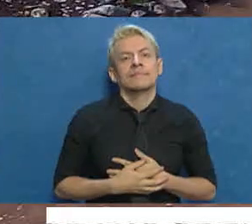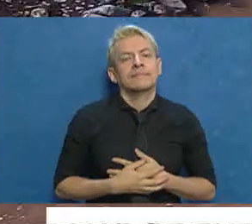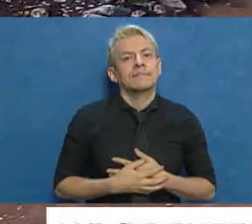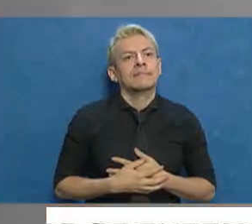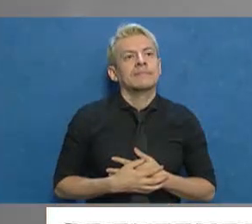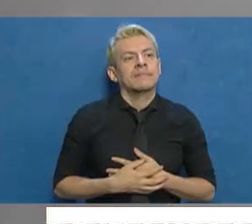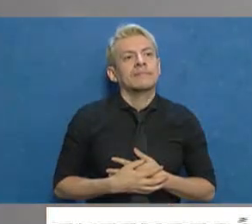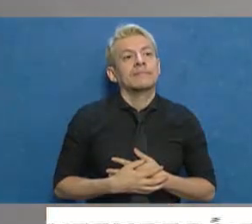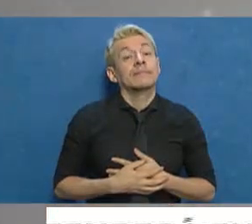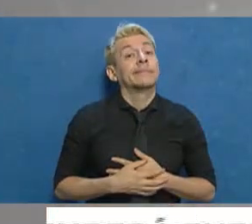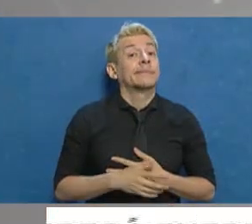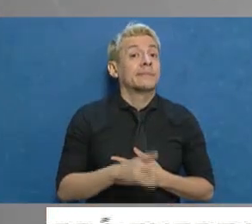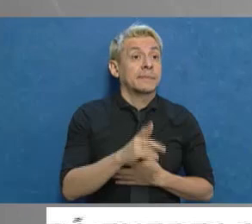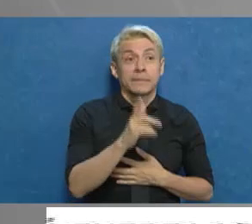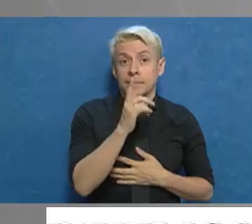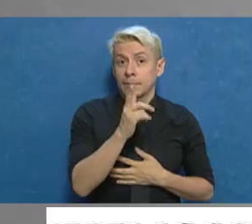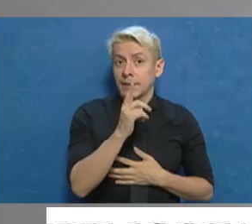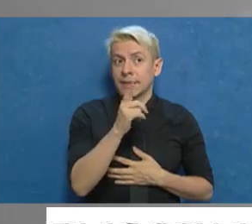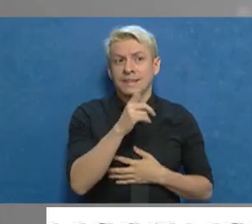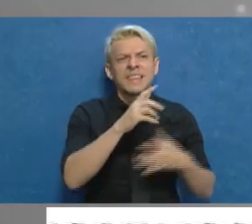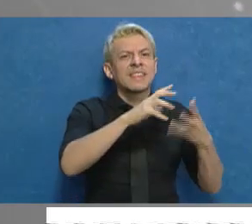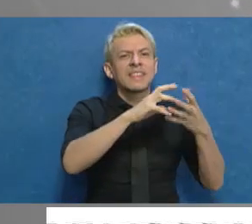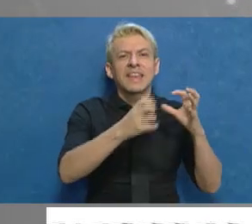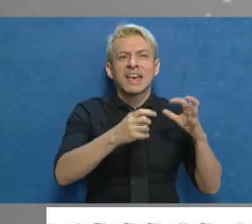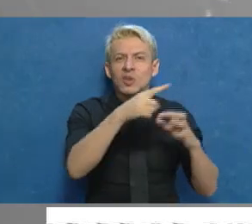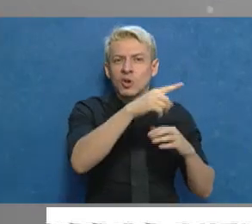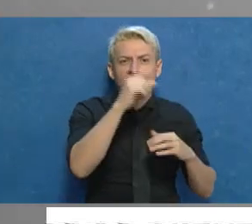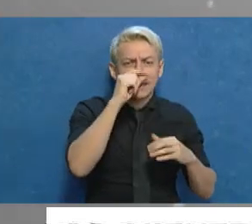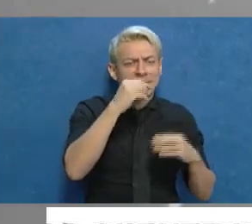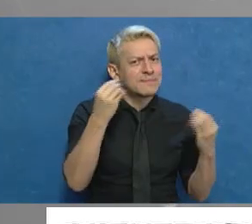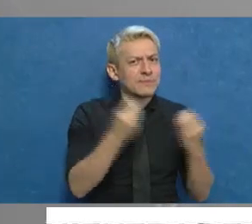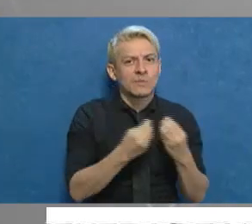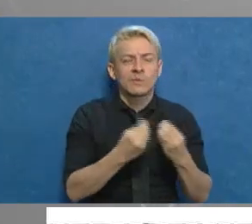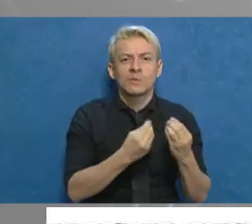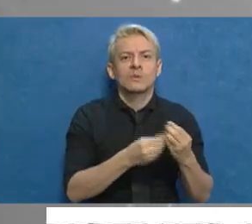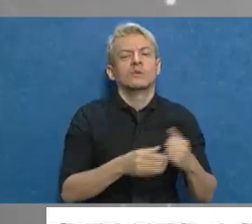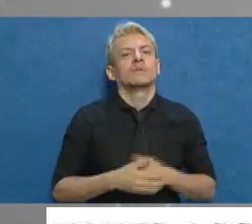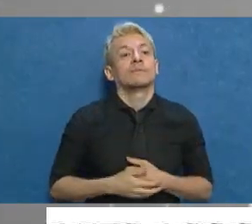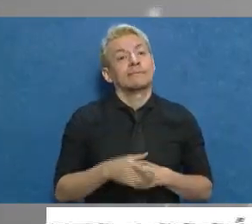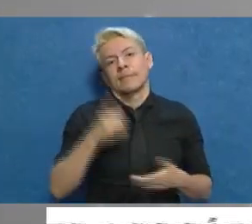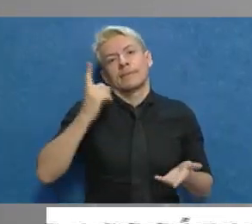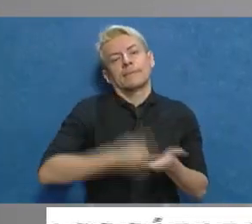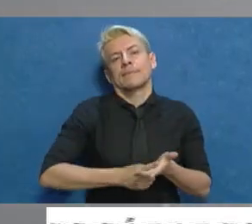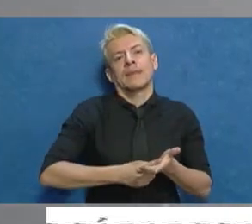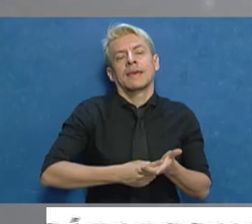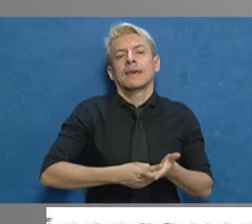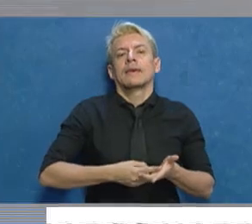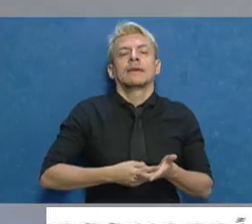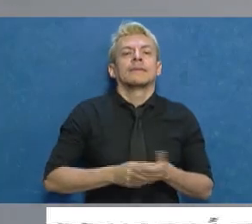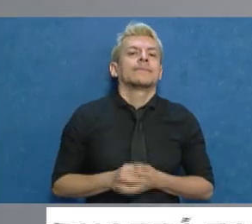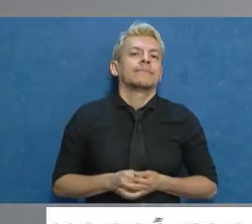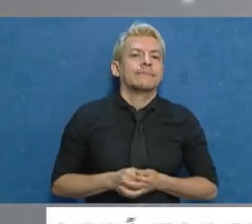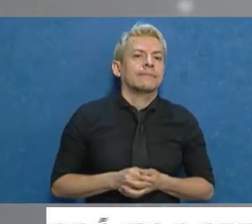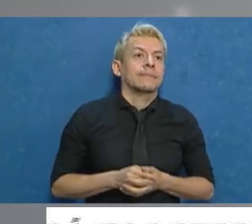temporal que al parecer dejó daños en ese departamento donde se decretó la emergencia climática, sanitaria, habitacional